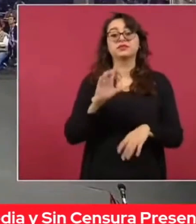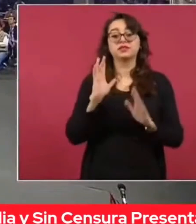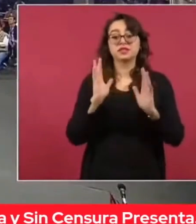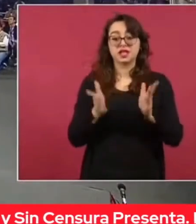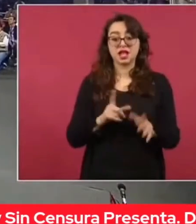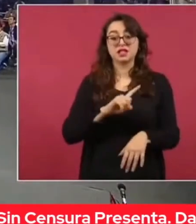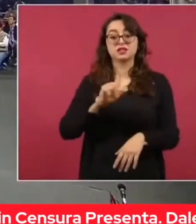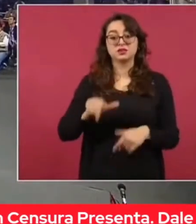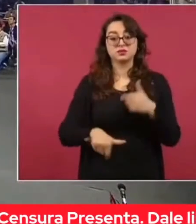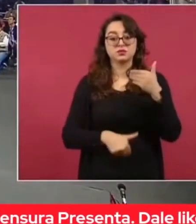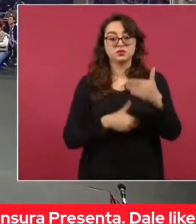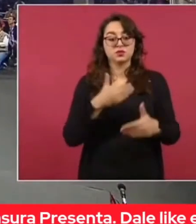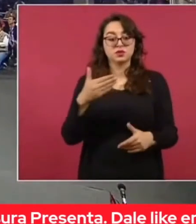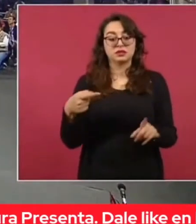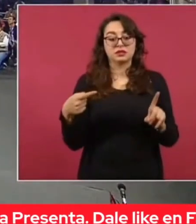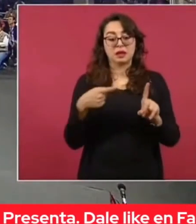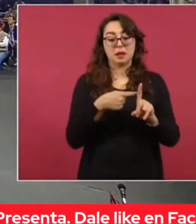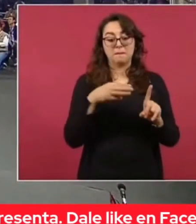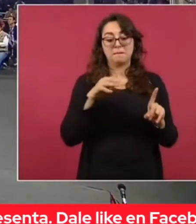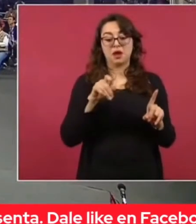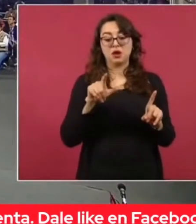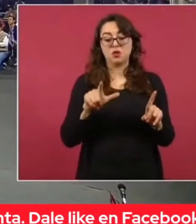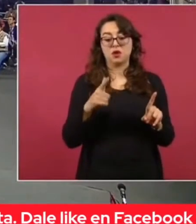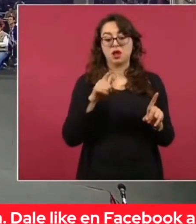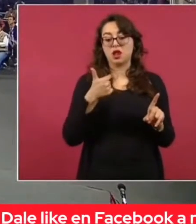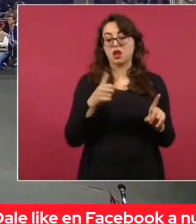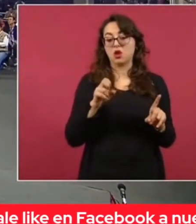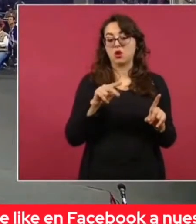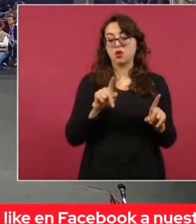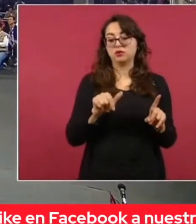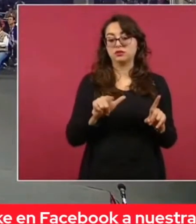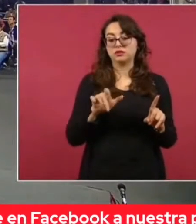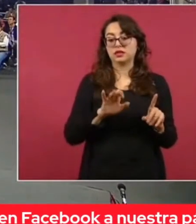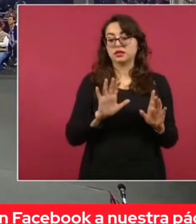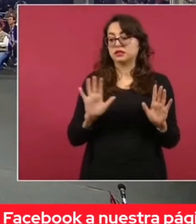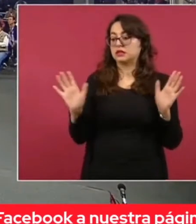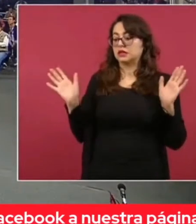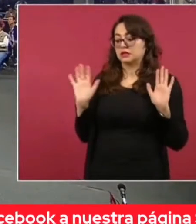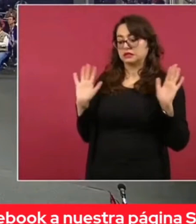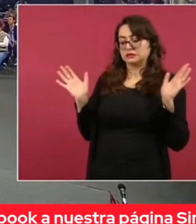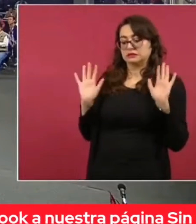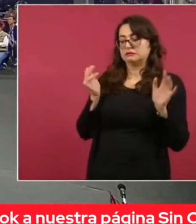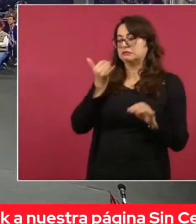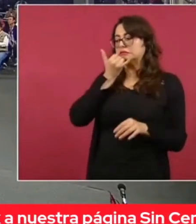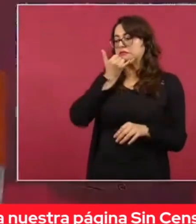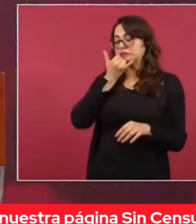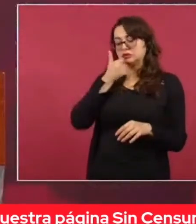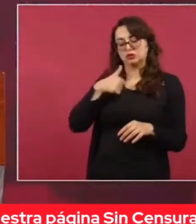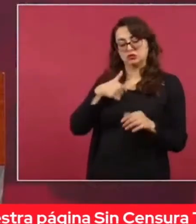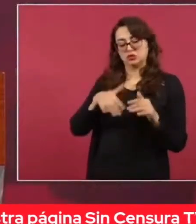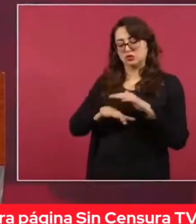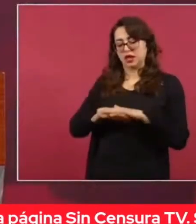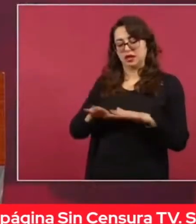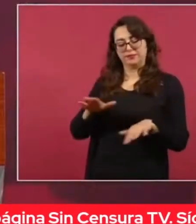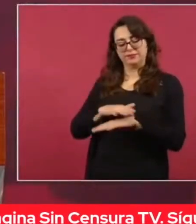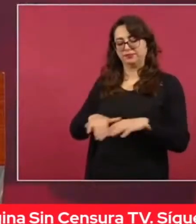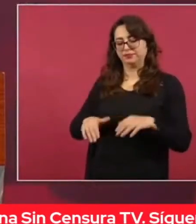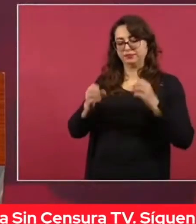elegirme y ya se apaciguó todo, ¿no? y llegó